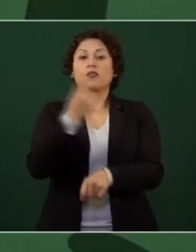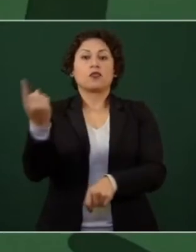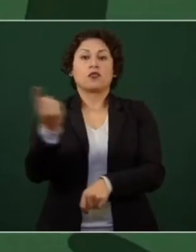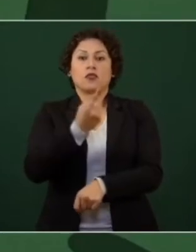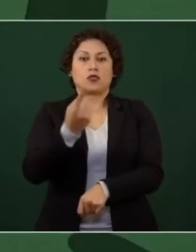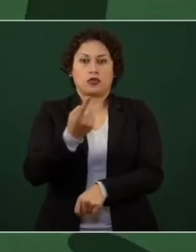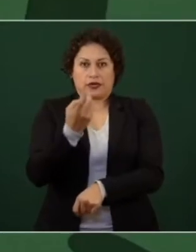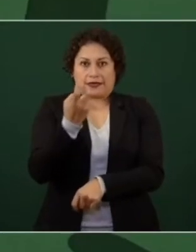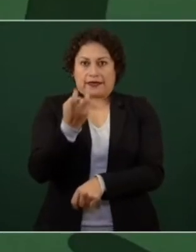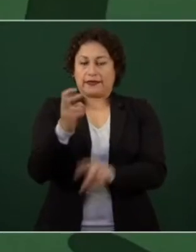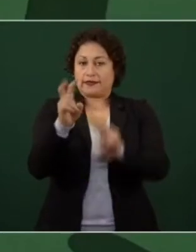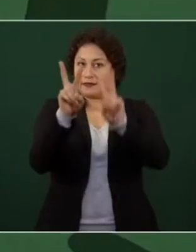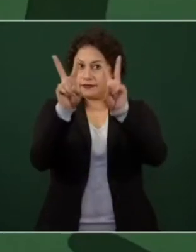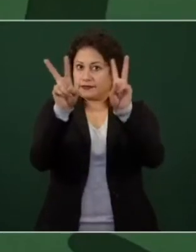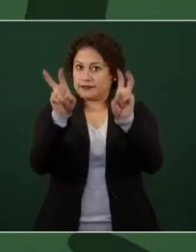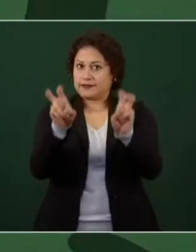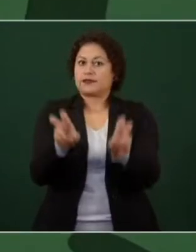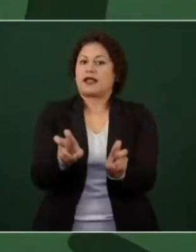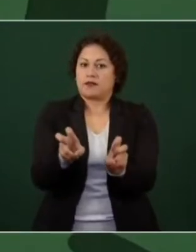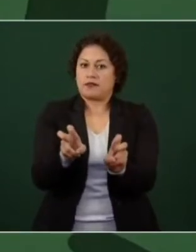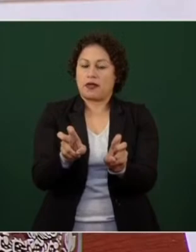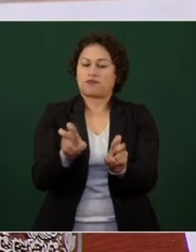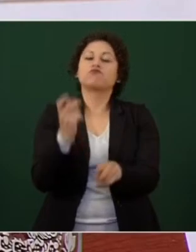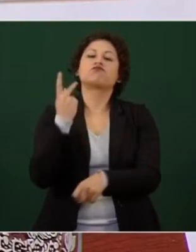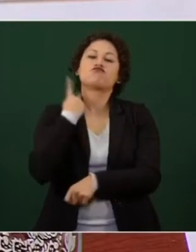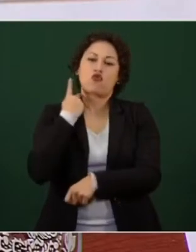es un asunto político